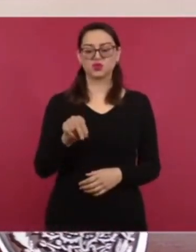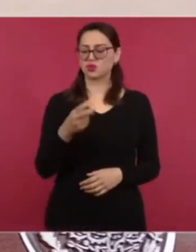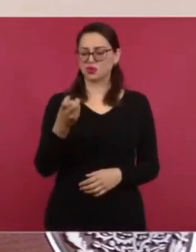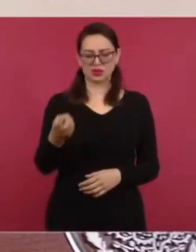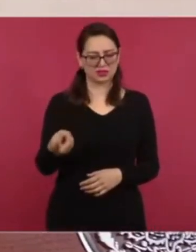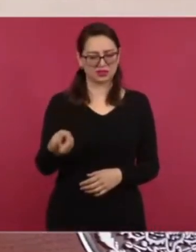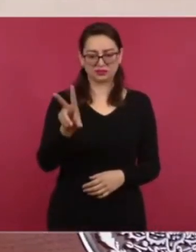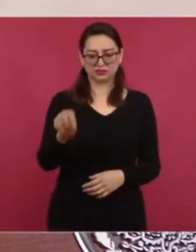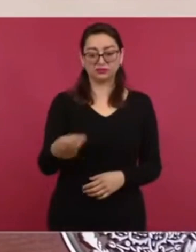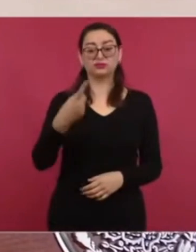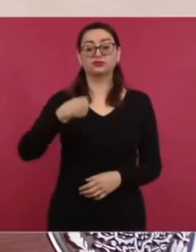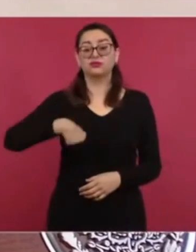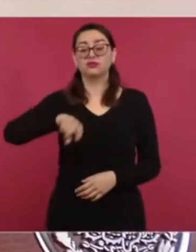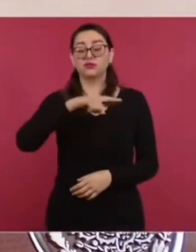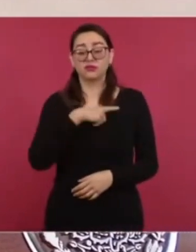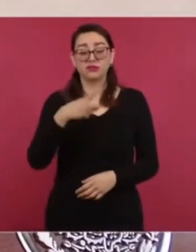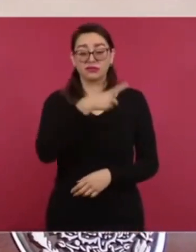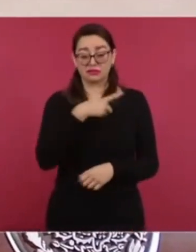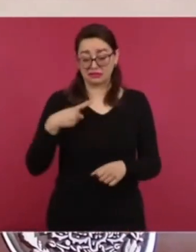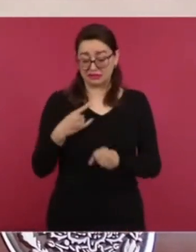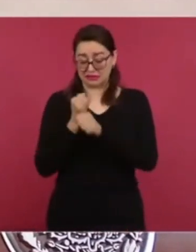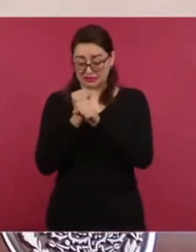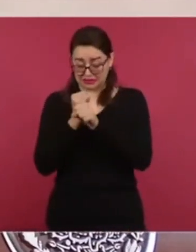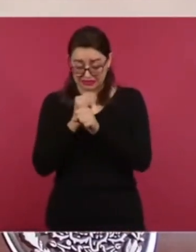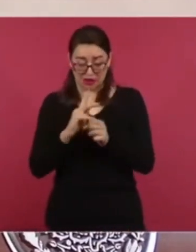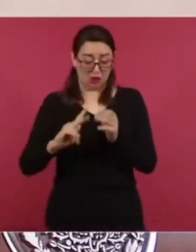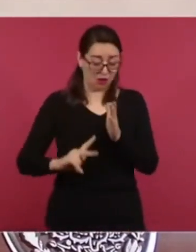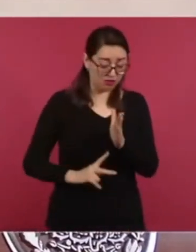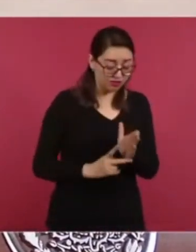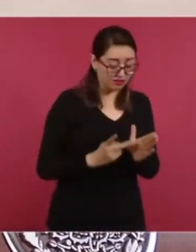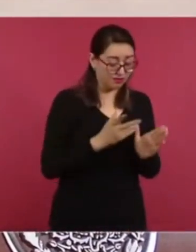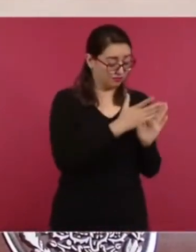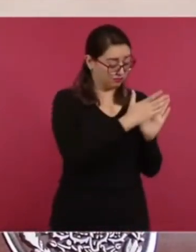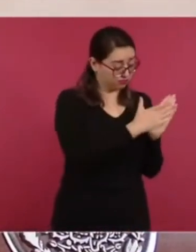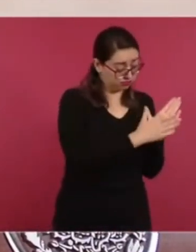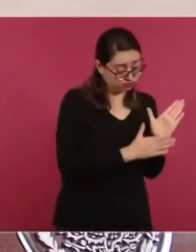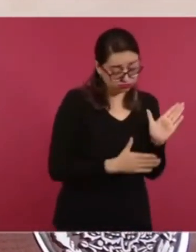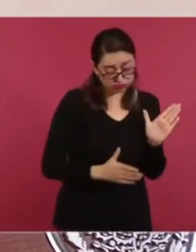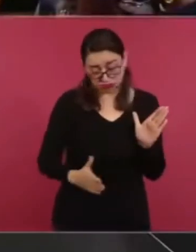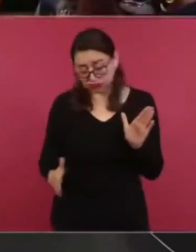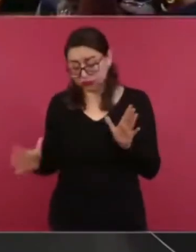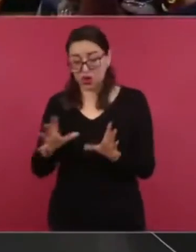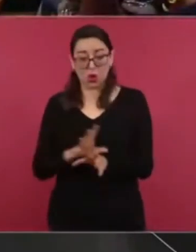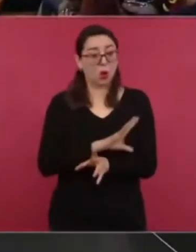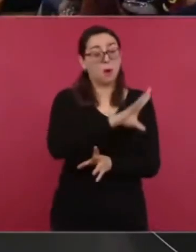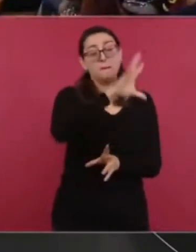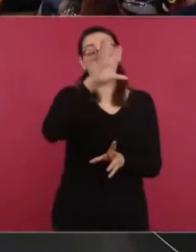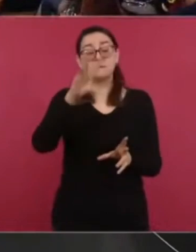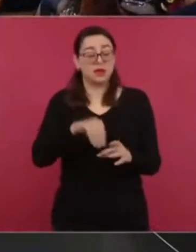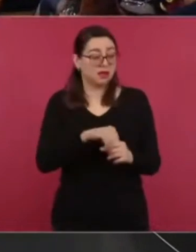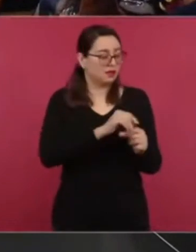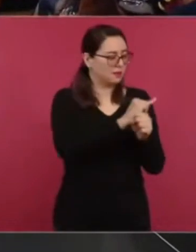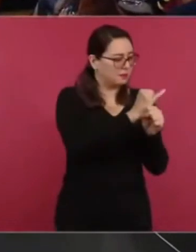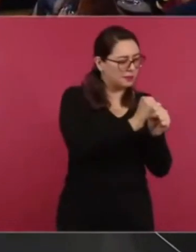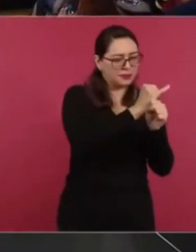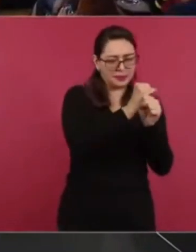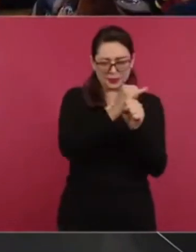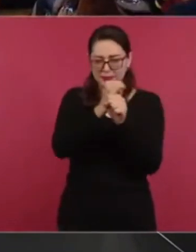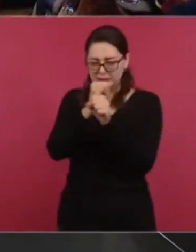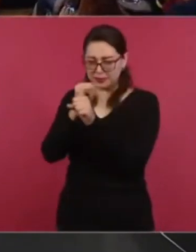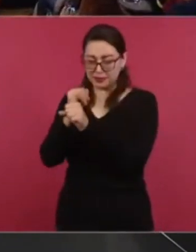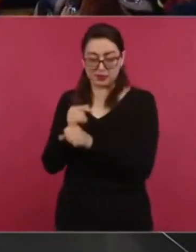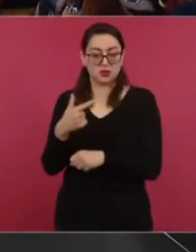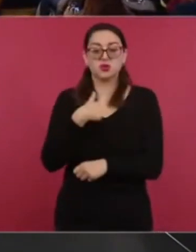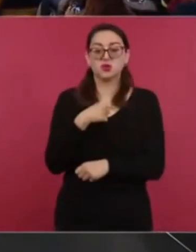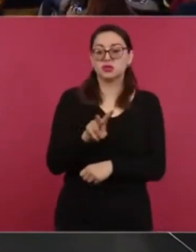reconstruyendo todo. A mí me llamó mucho la atención que uno actúa